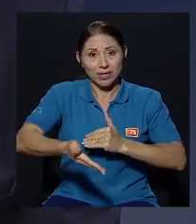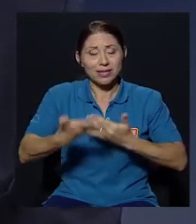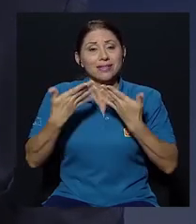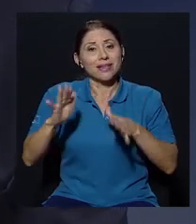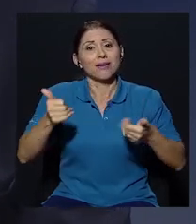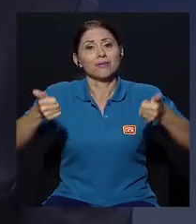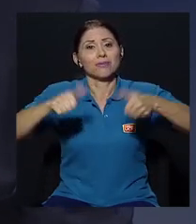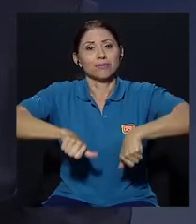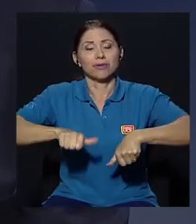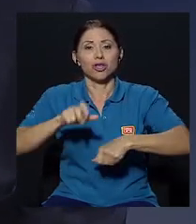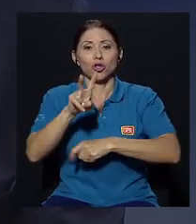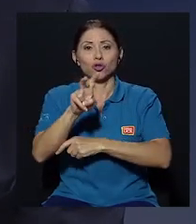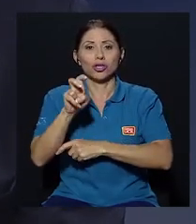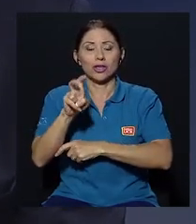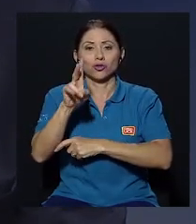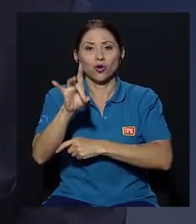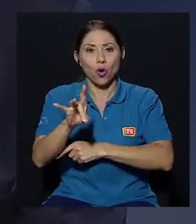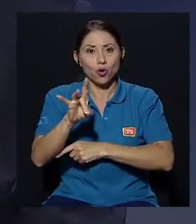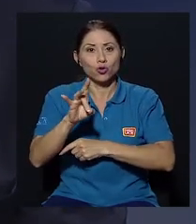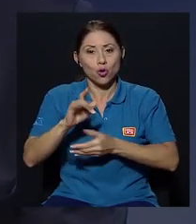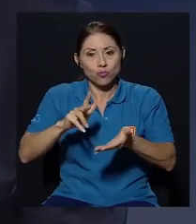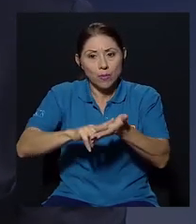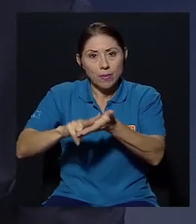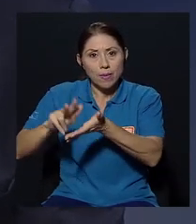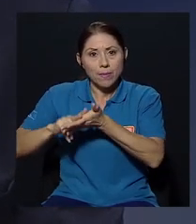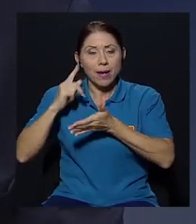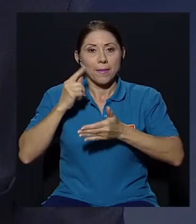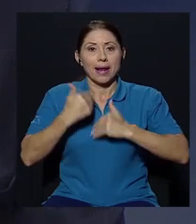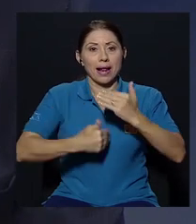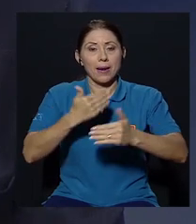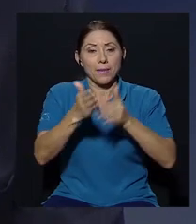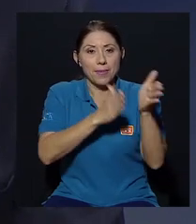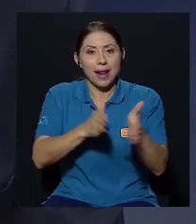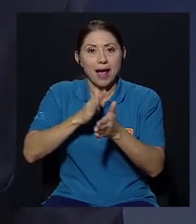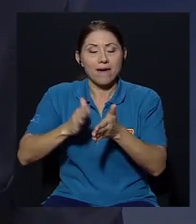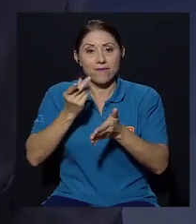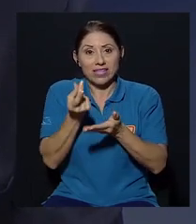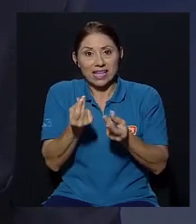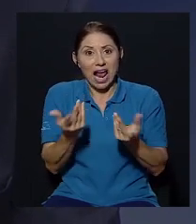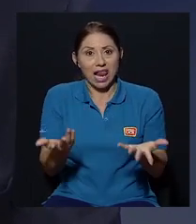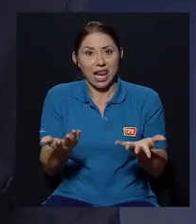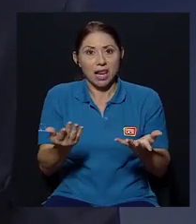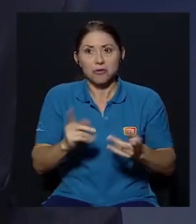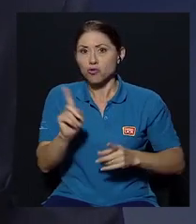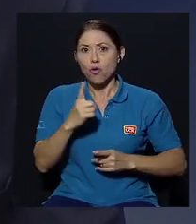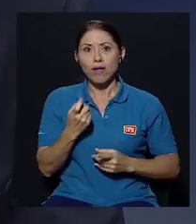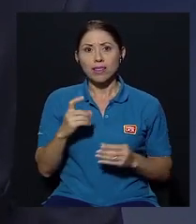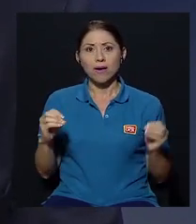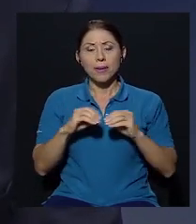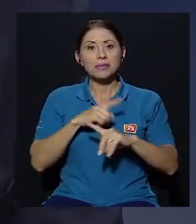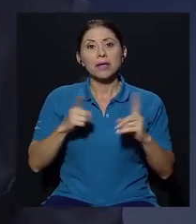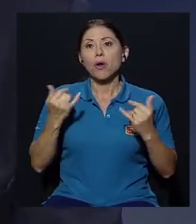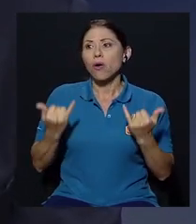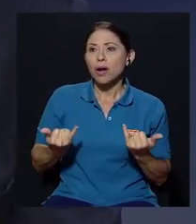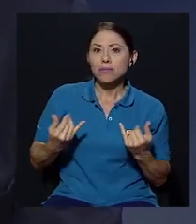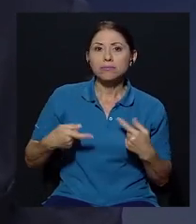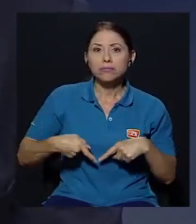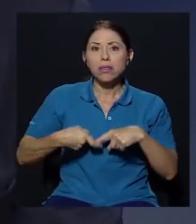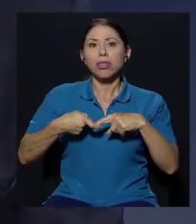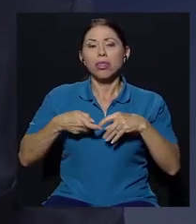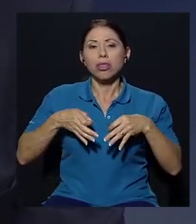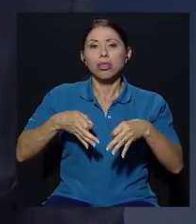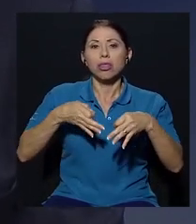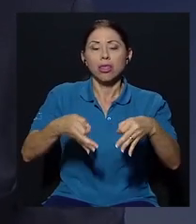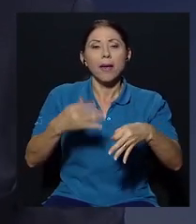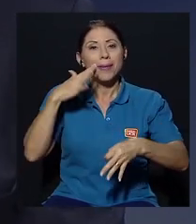se aprobaba en 208 bis o sea una ruta rápida para el plan fiscal y no faltaba nada más ahora parece que faltan algunas cosas entonces